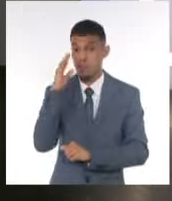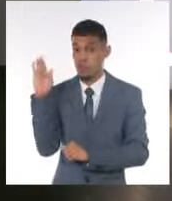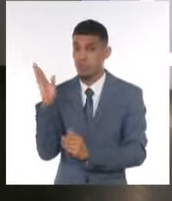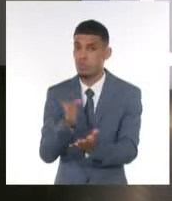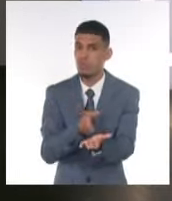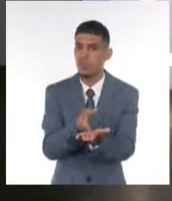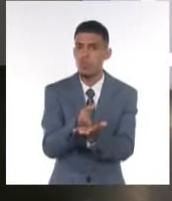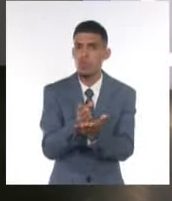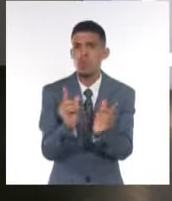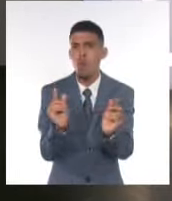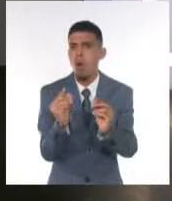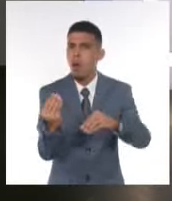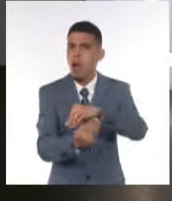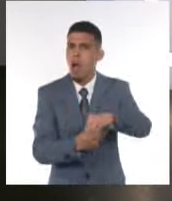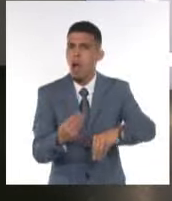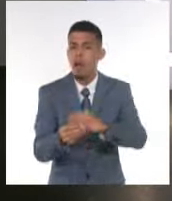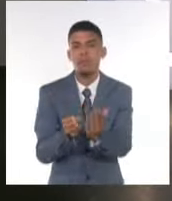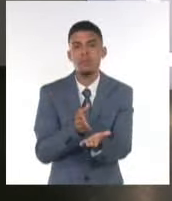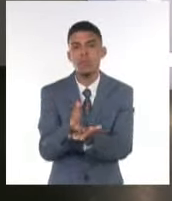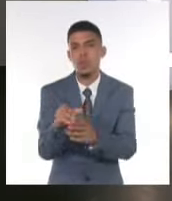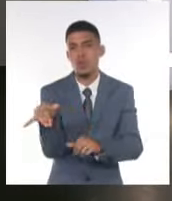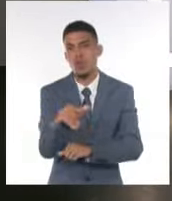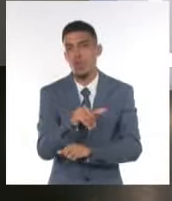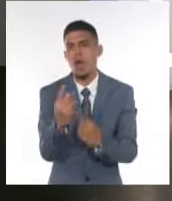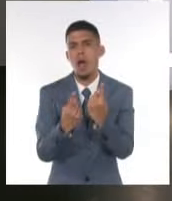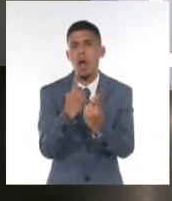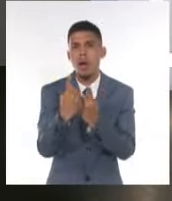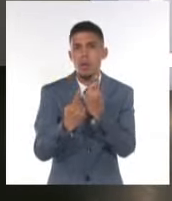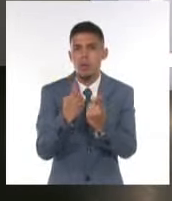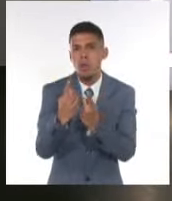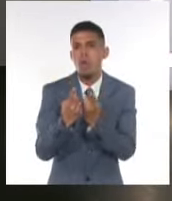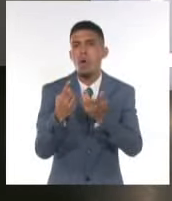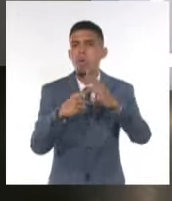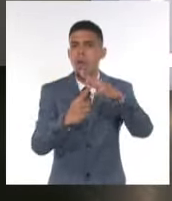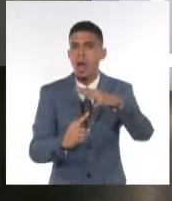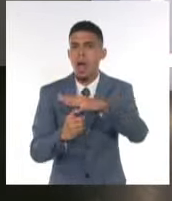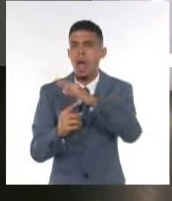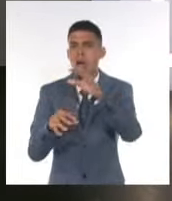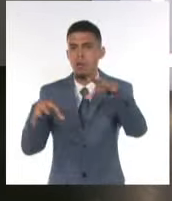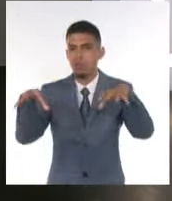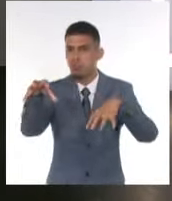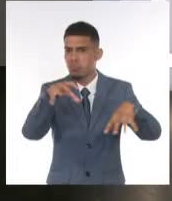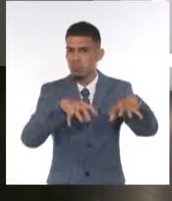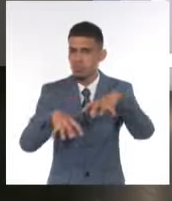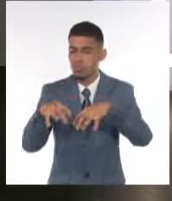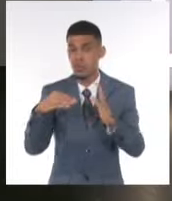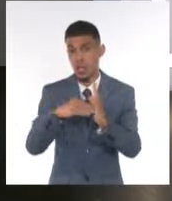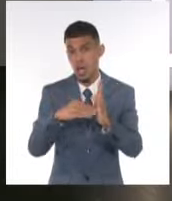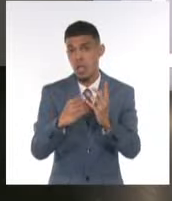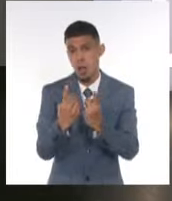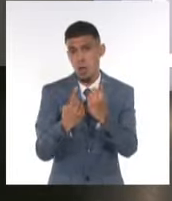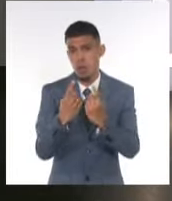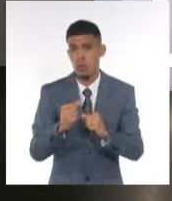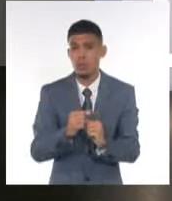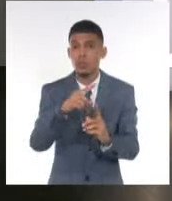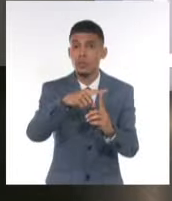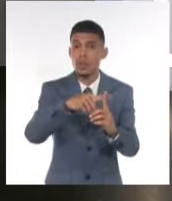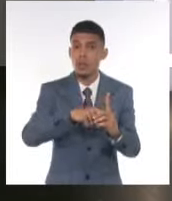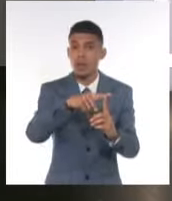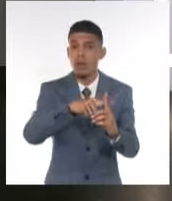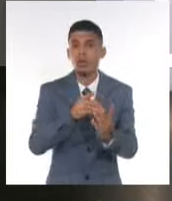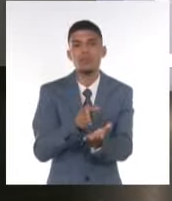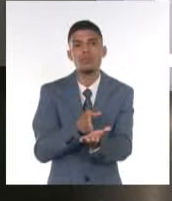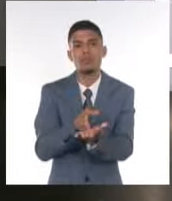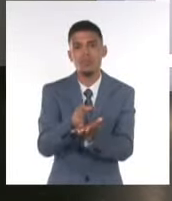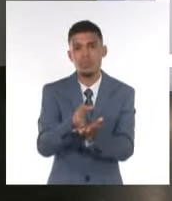con poca variación las condiciones meteorológicas. Solo son posibles aisladas lluvias en horas de la tarde y las temperaturas extremas se mantienen